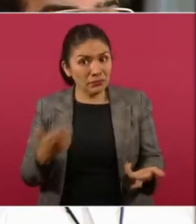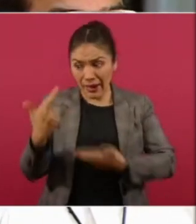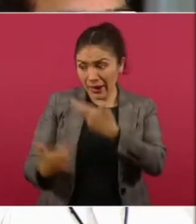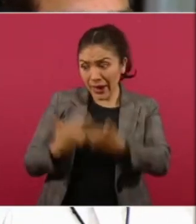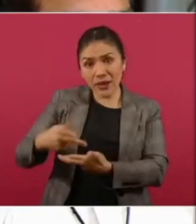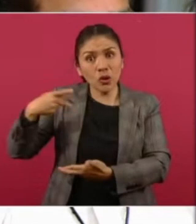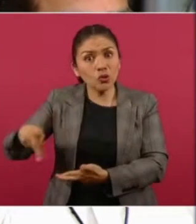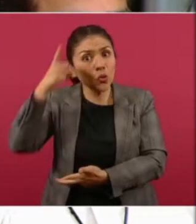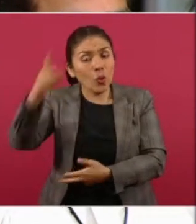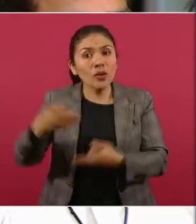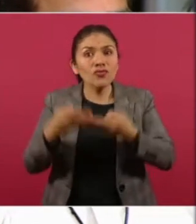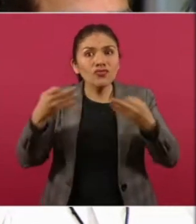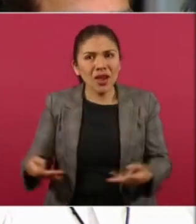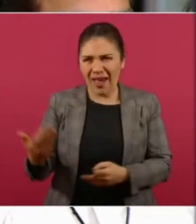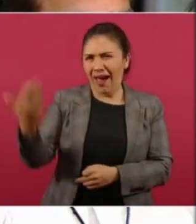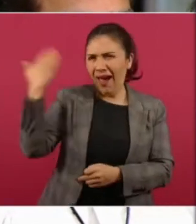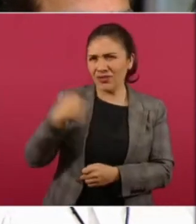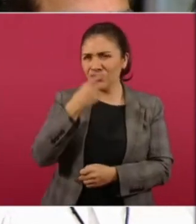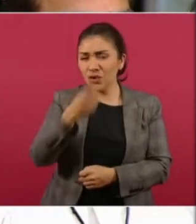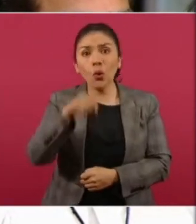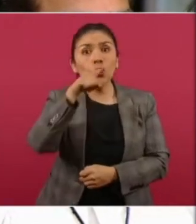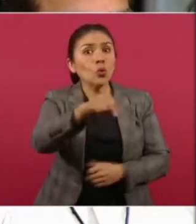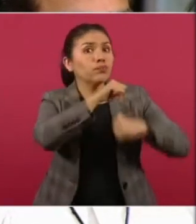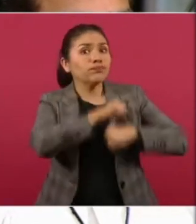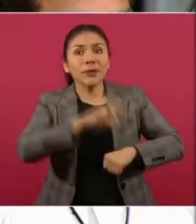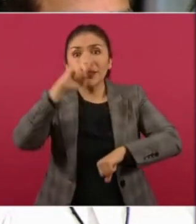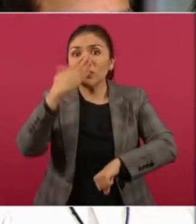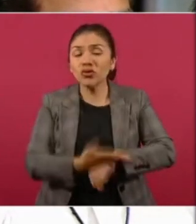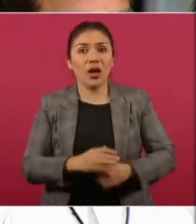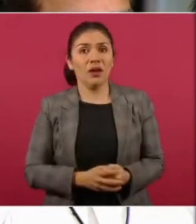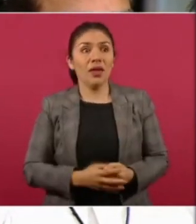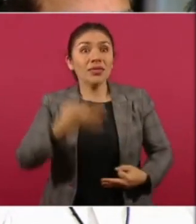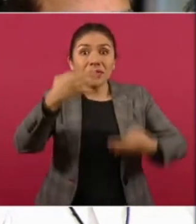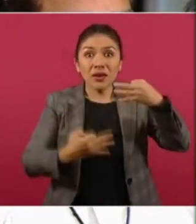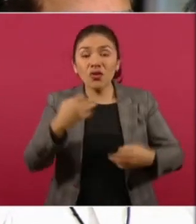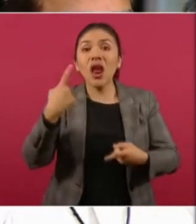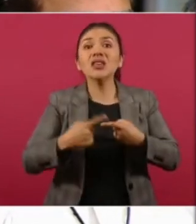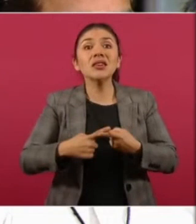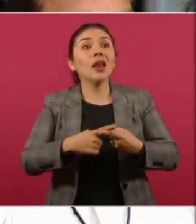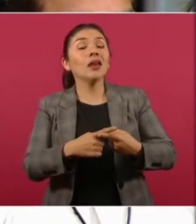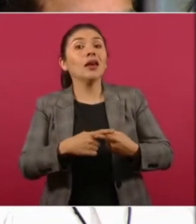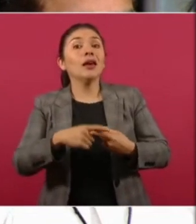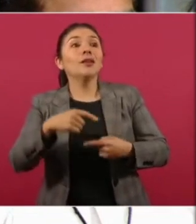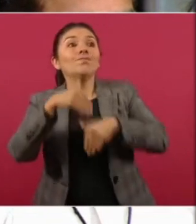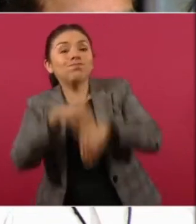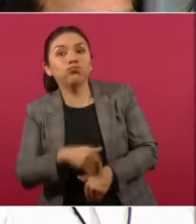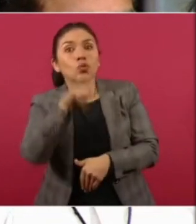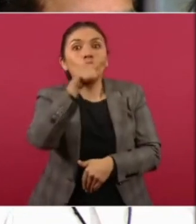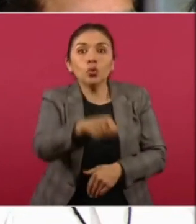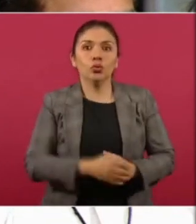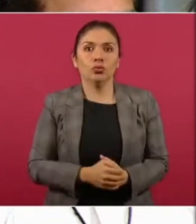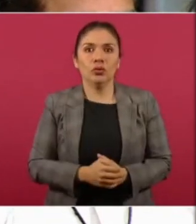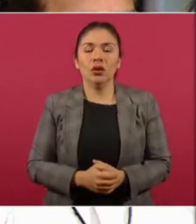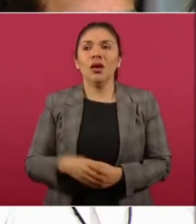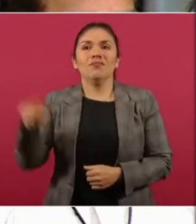la tierra, como le dije en la otra ocasión, presidente, depende de usted, los tribunales agrarios dependen de usted, las procuradurías agrarias